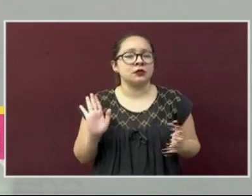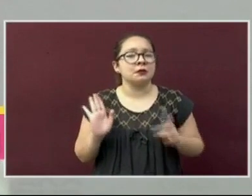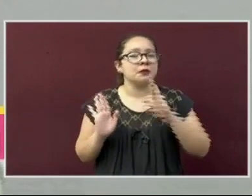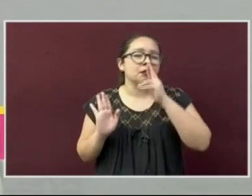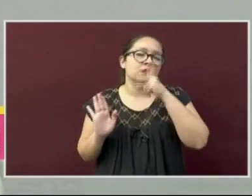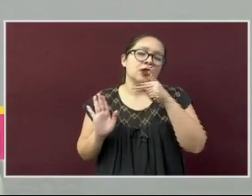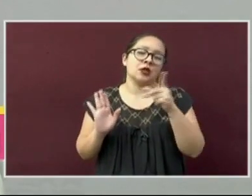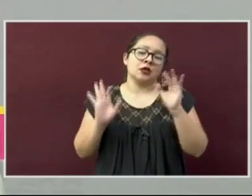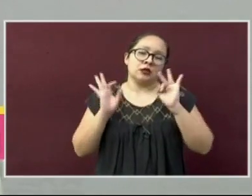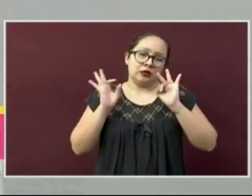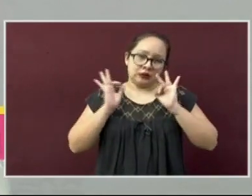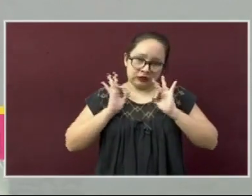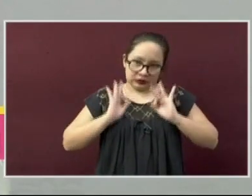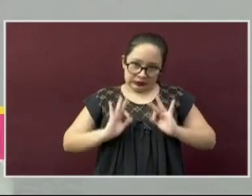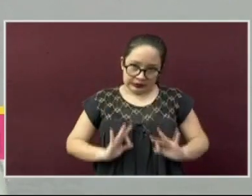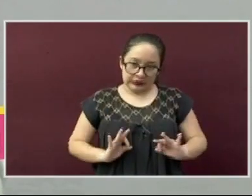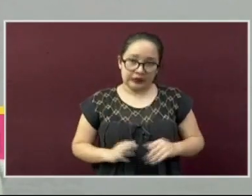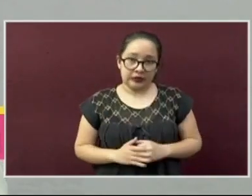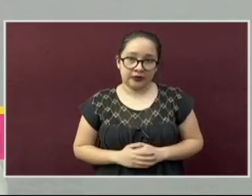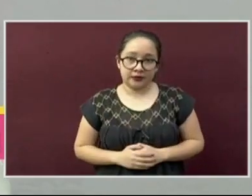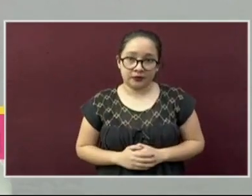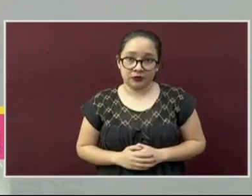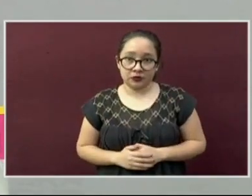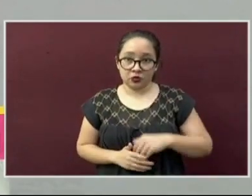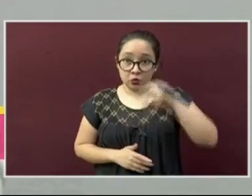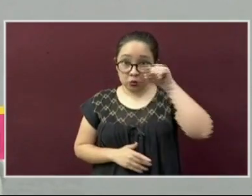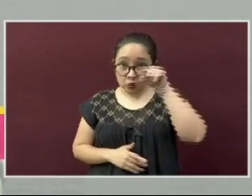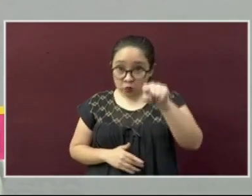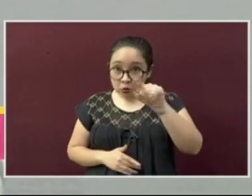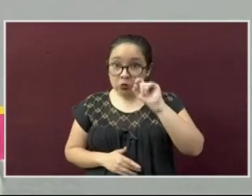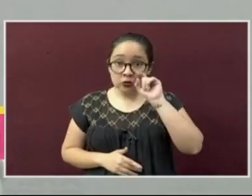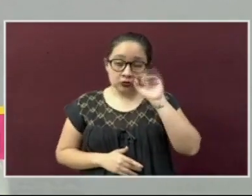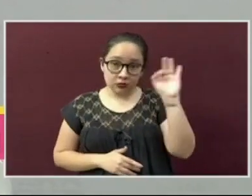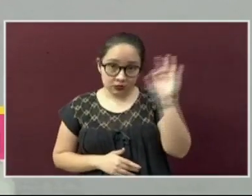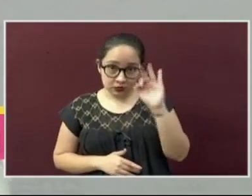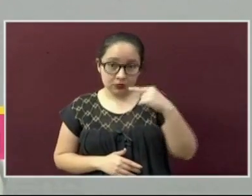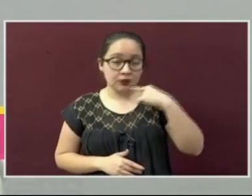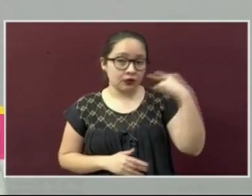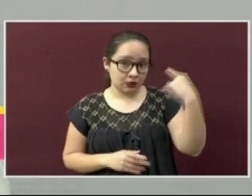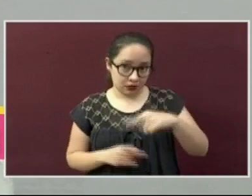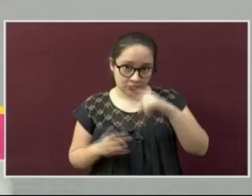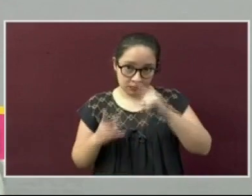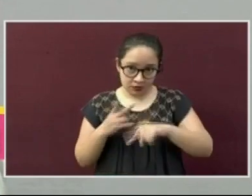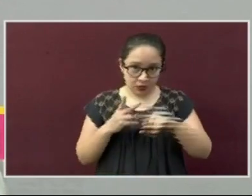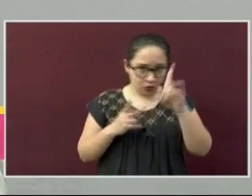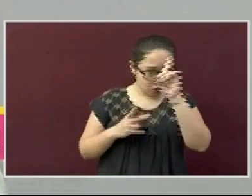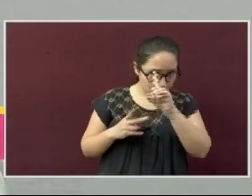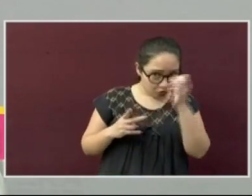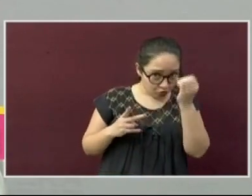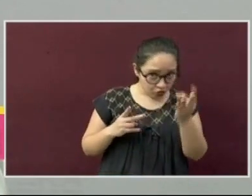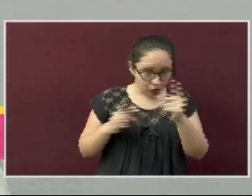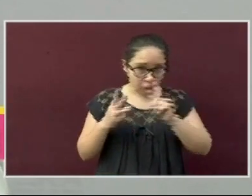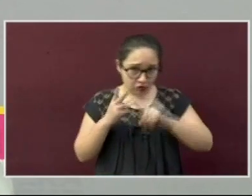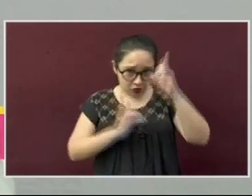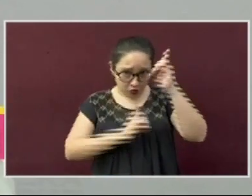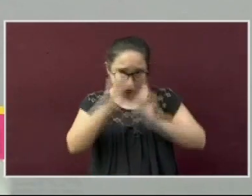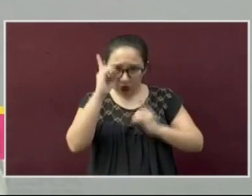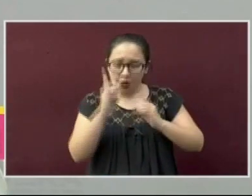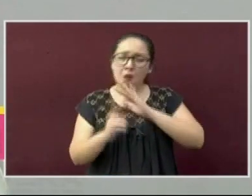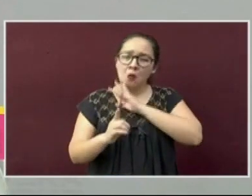la estabilidad. Si usted tiene alguna queja, sugerencia o duda, puede